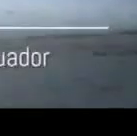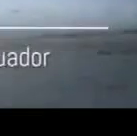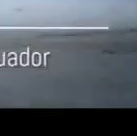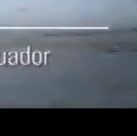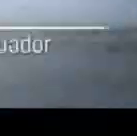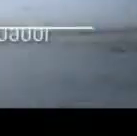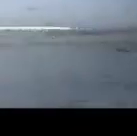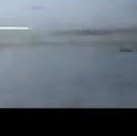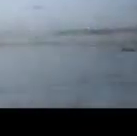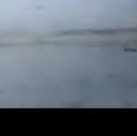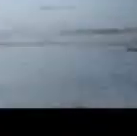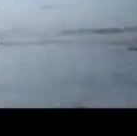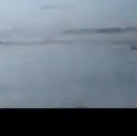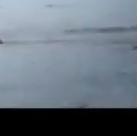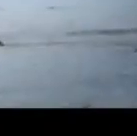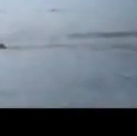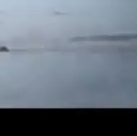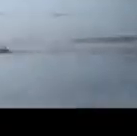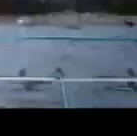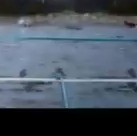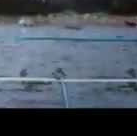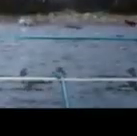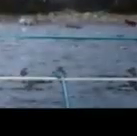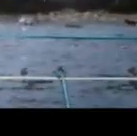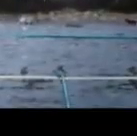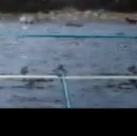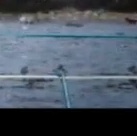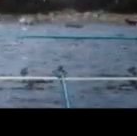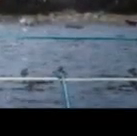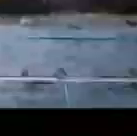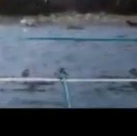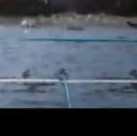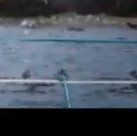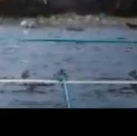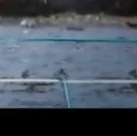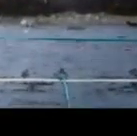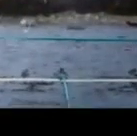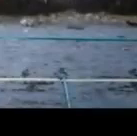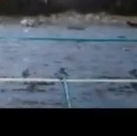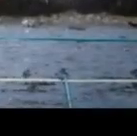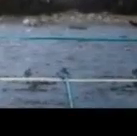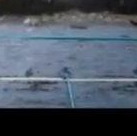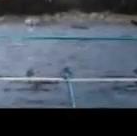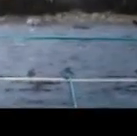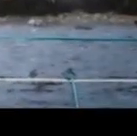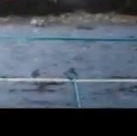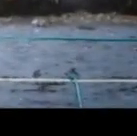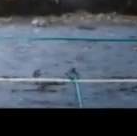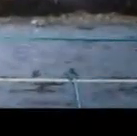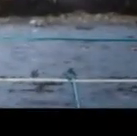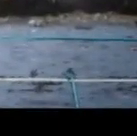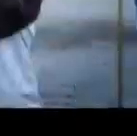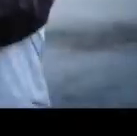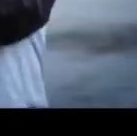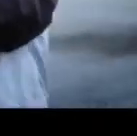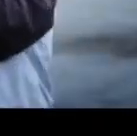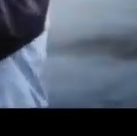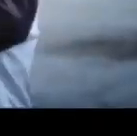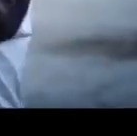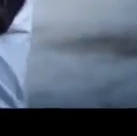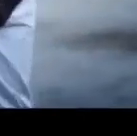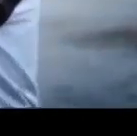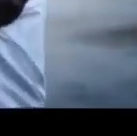Inbabura Pichincha Cotopaxi Tunguragua Chimborazo Y hay unas contiendas